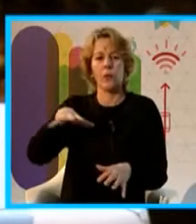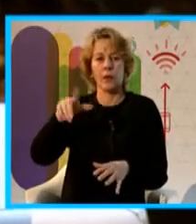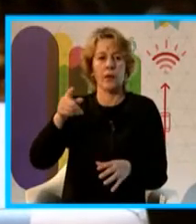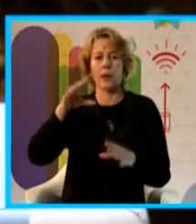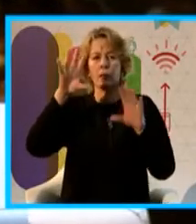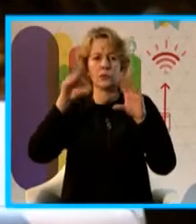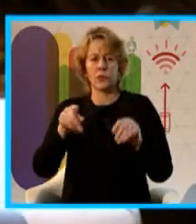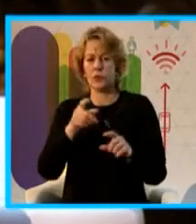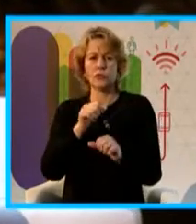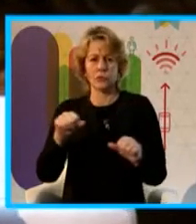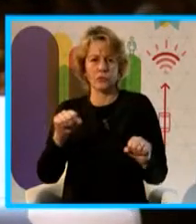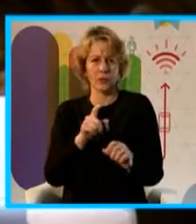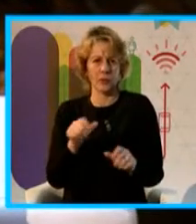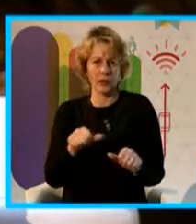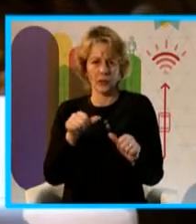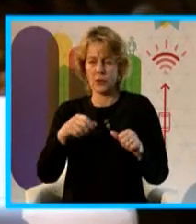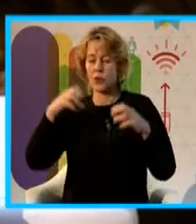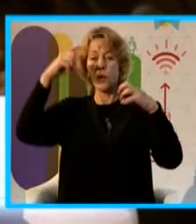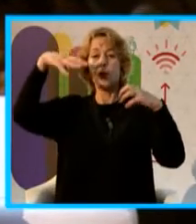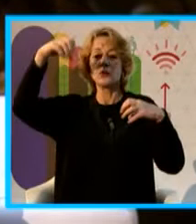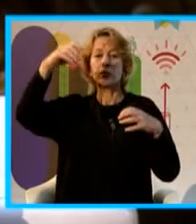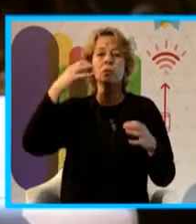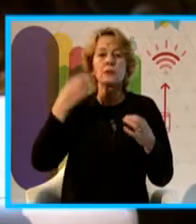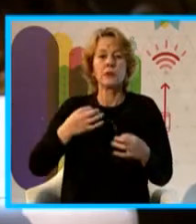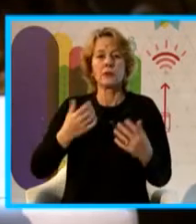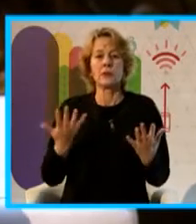Y se está trabajando actualmente en la catedral.